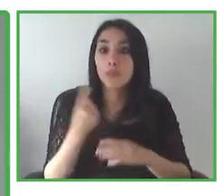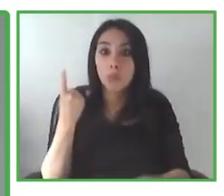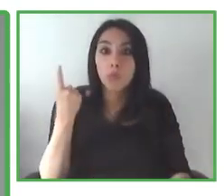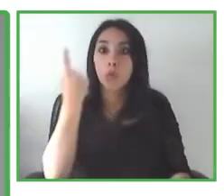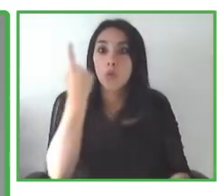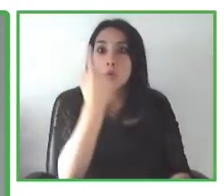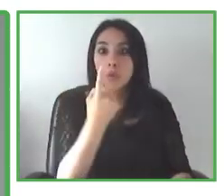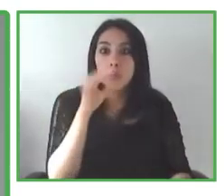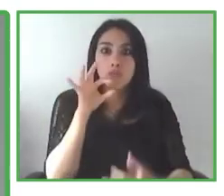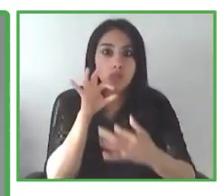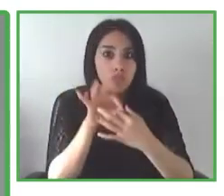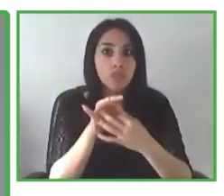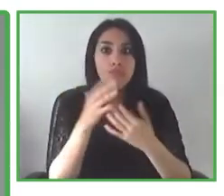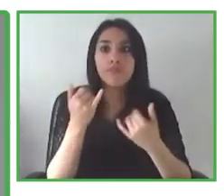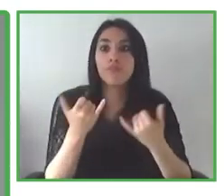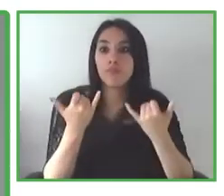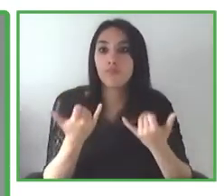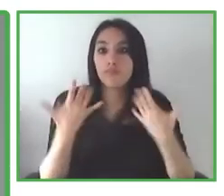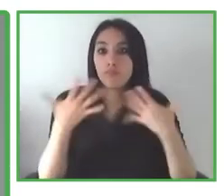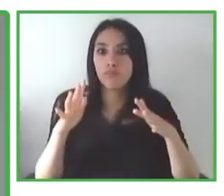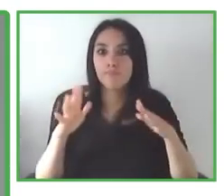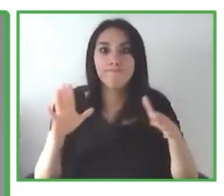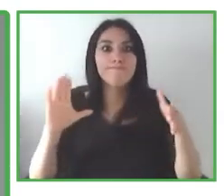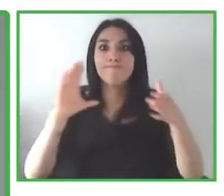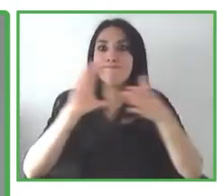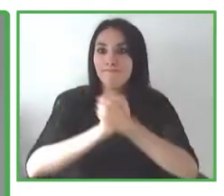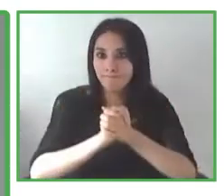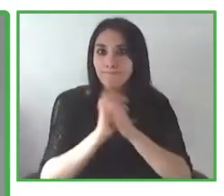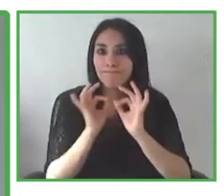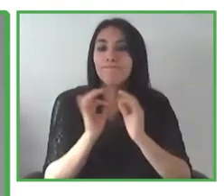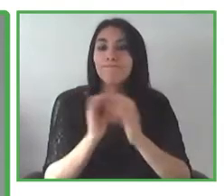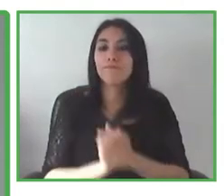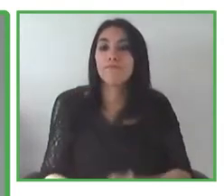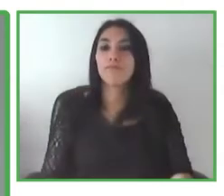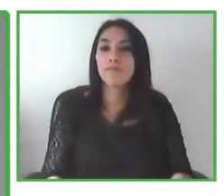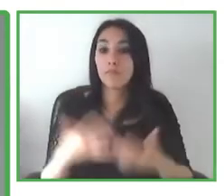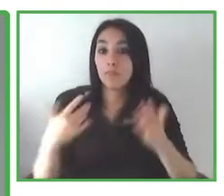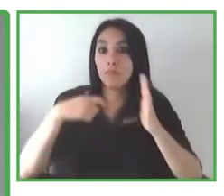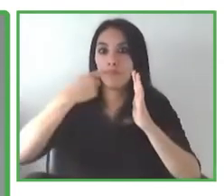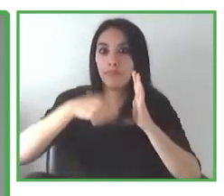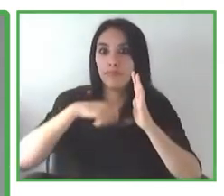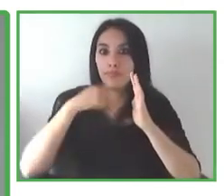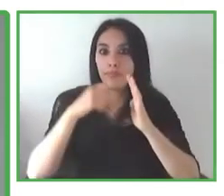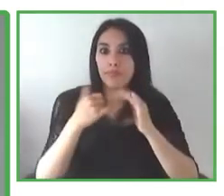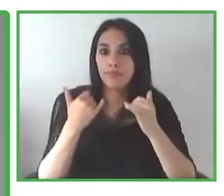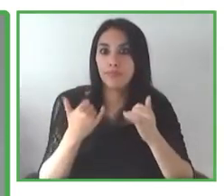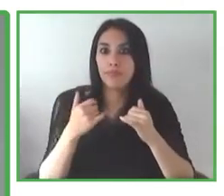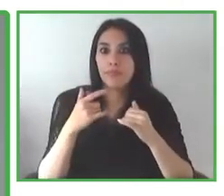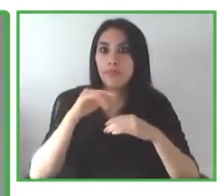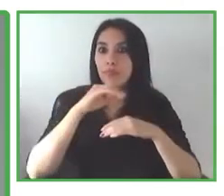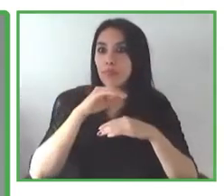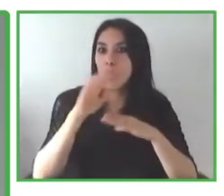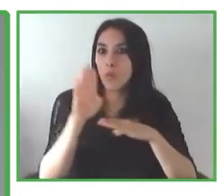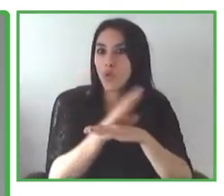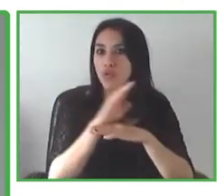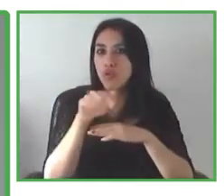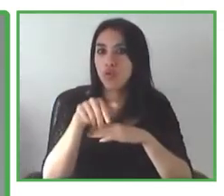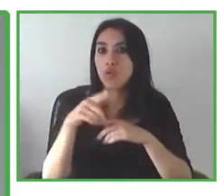de Ciro Project. Y esta fundación, junto con Ciro Project, siguen trabajando.